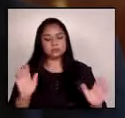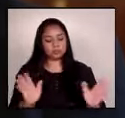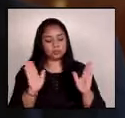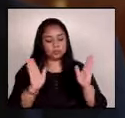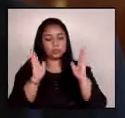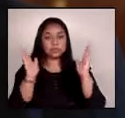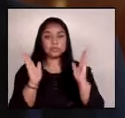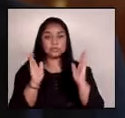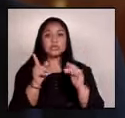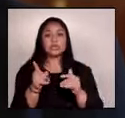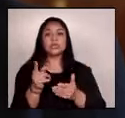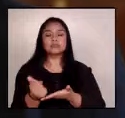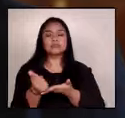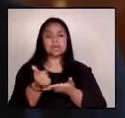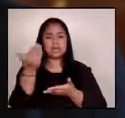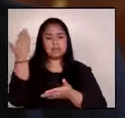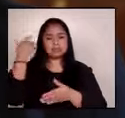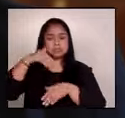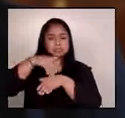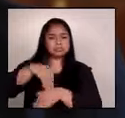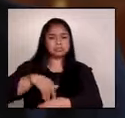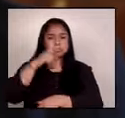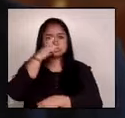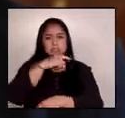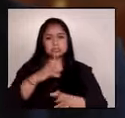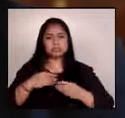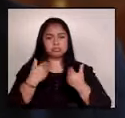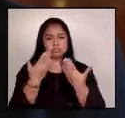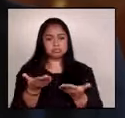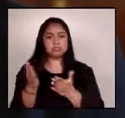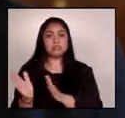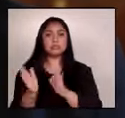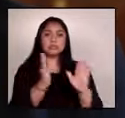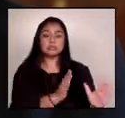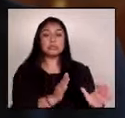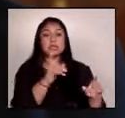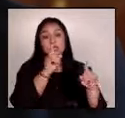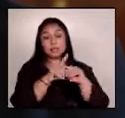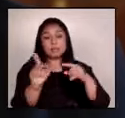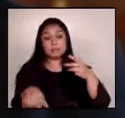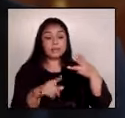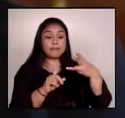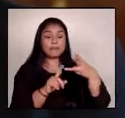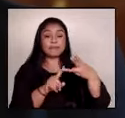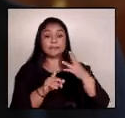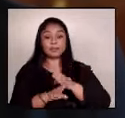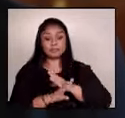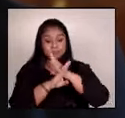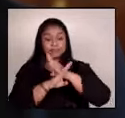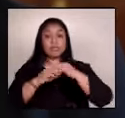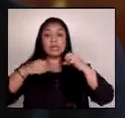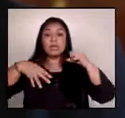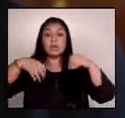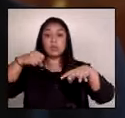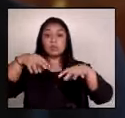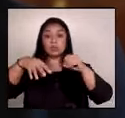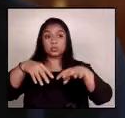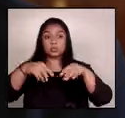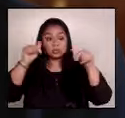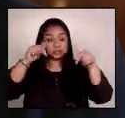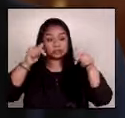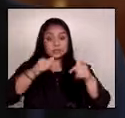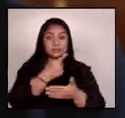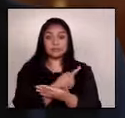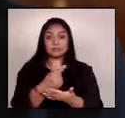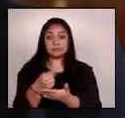que les ha sido negado. Tercero, la seguridad energética. Justo esta semana el